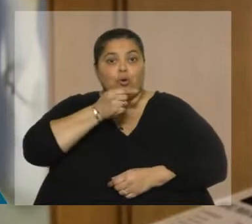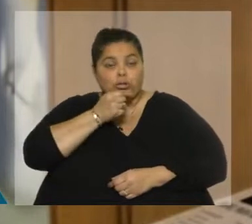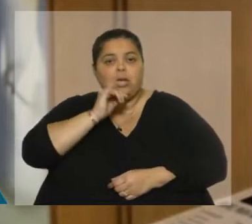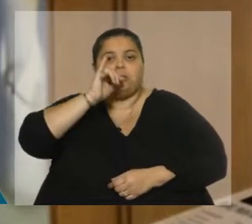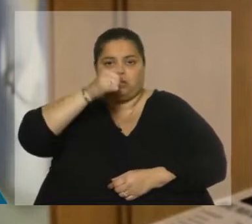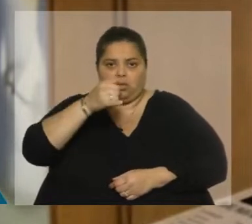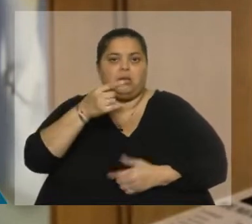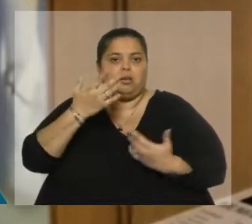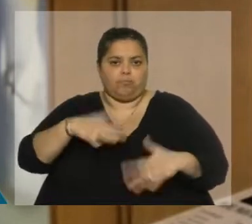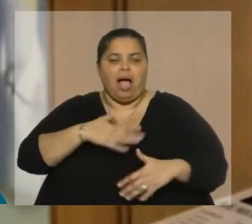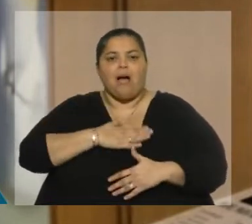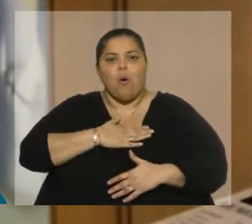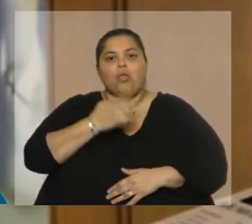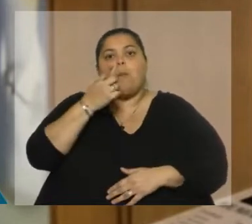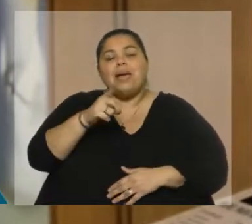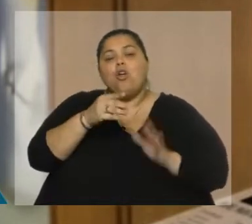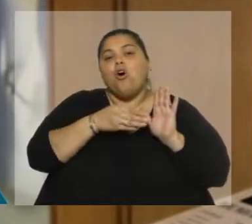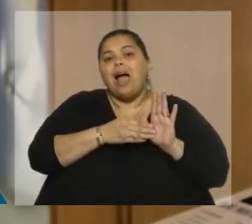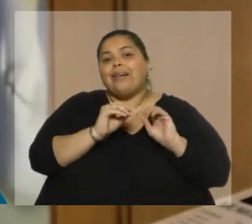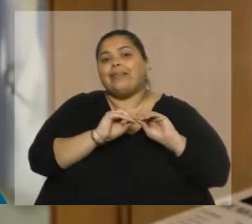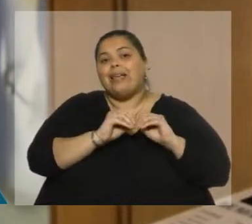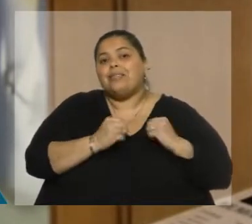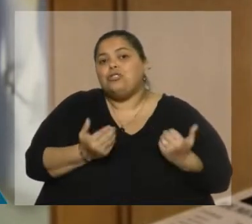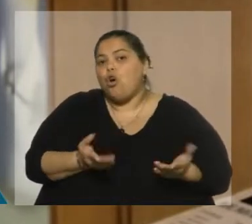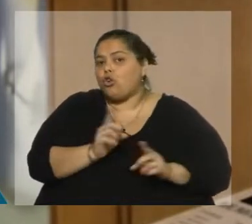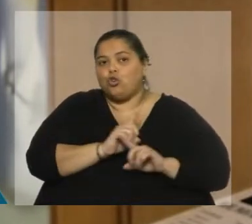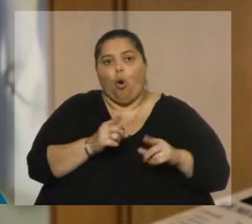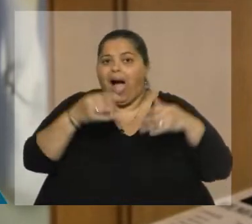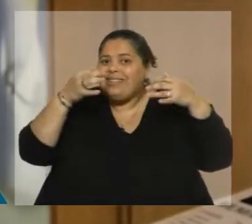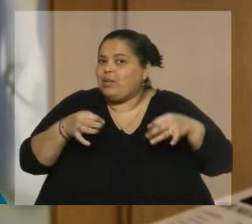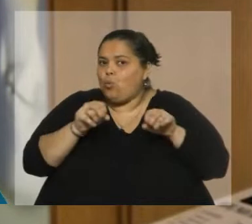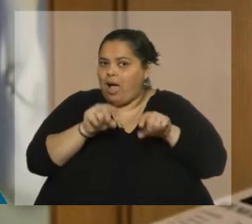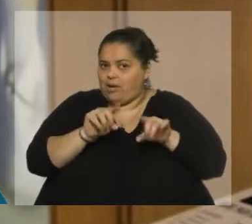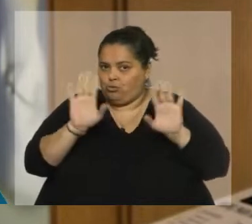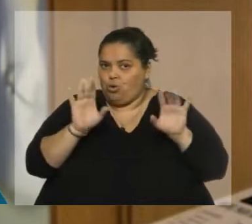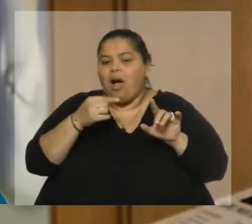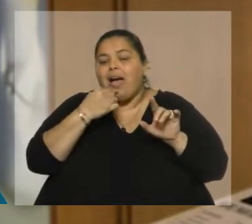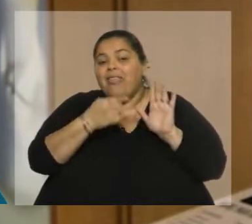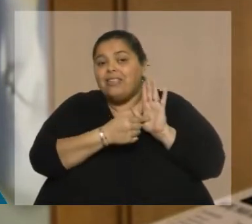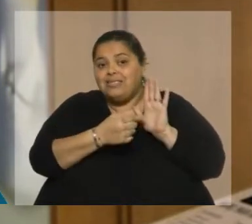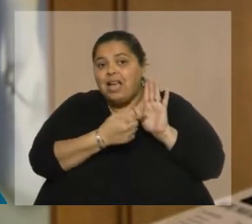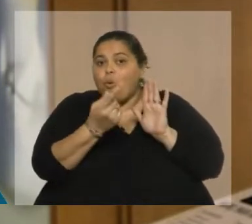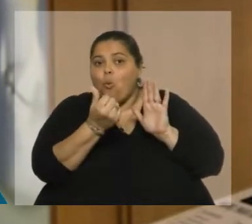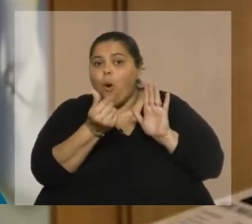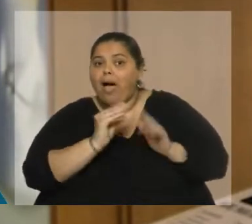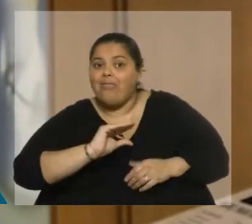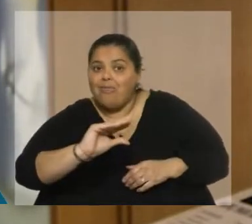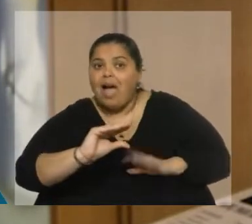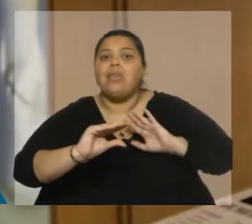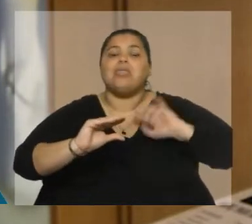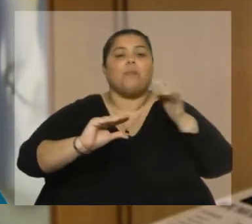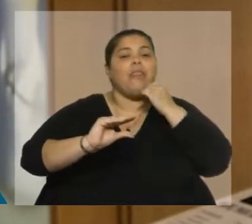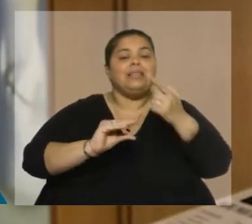que tenemos es que la rendición de cuentas no asegura eso, o la rendición de cuentas define montos y después dice que el